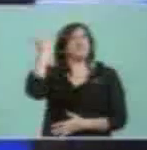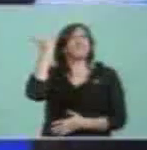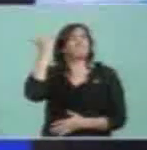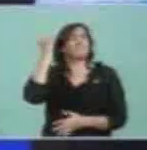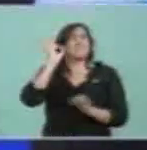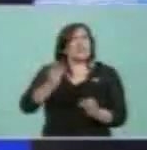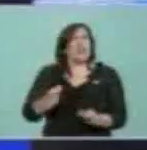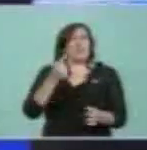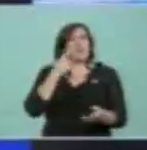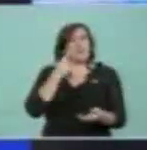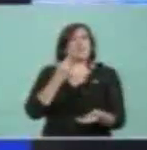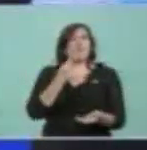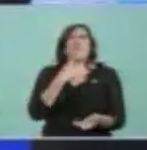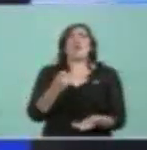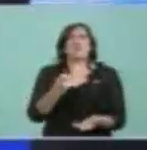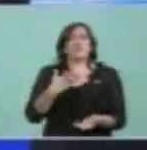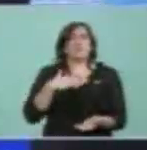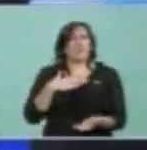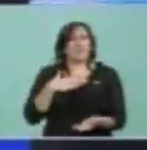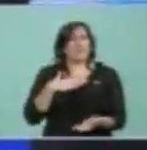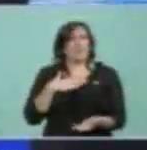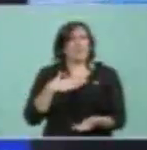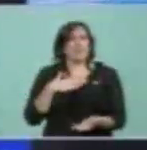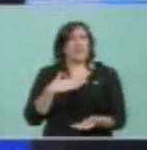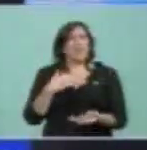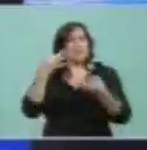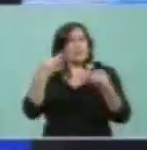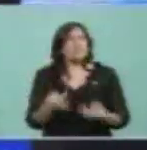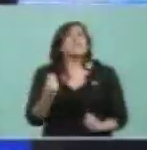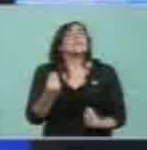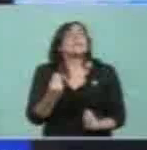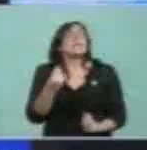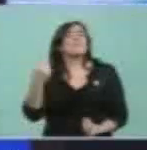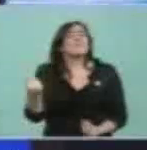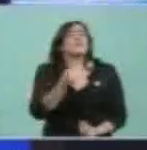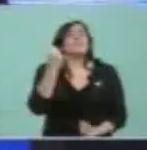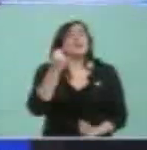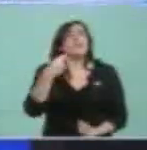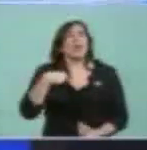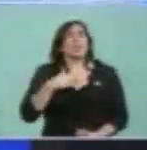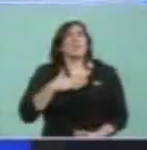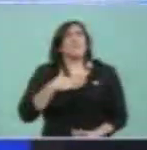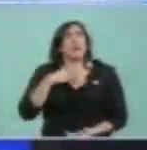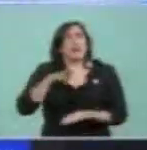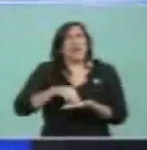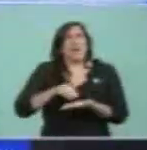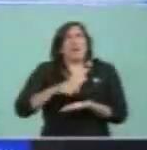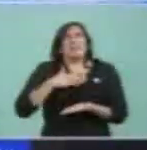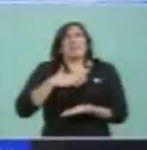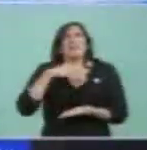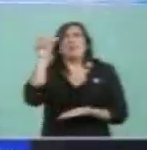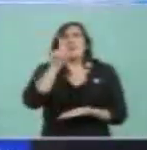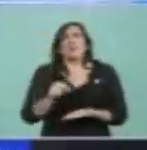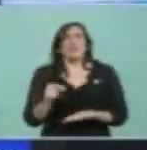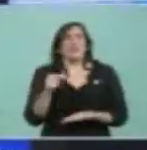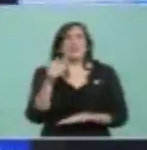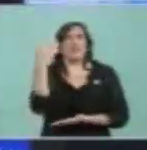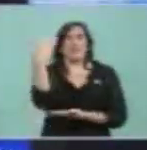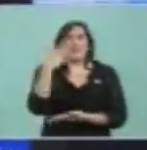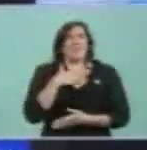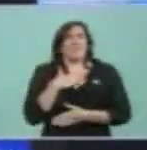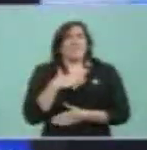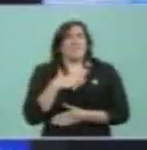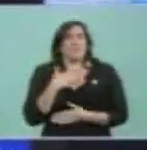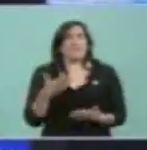esto que es importante para la patria, está el gran desafío.